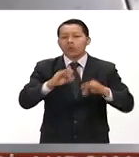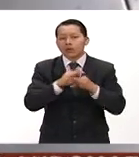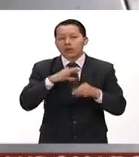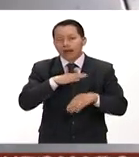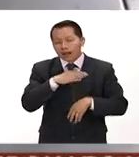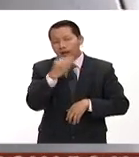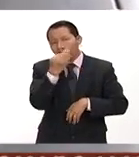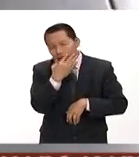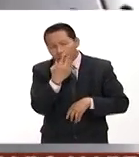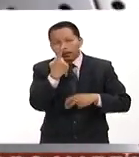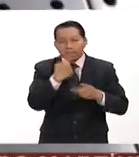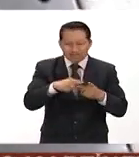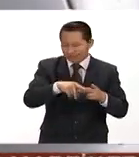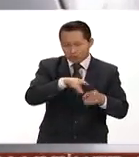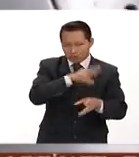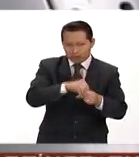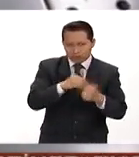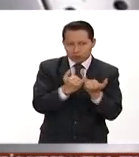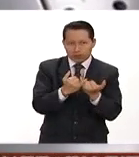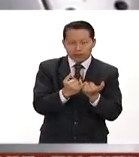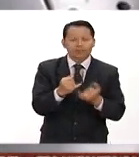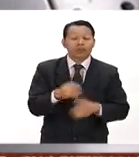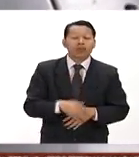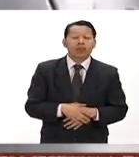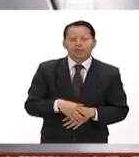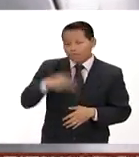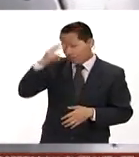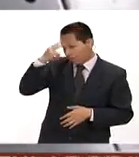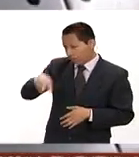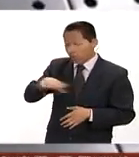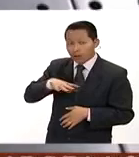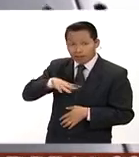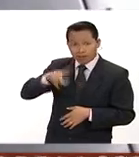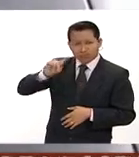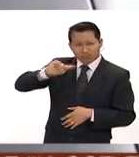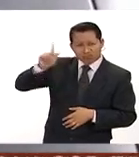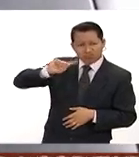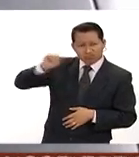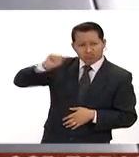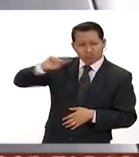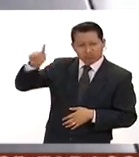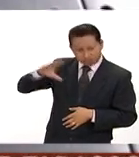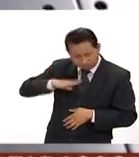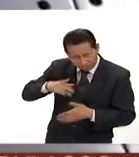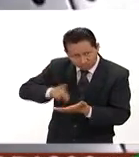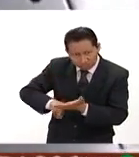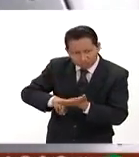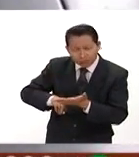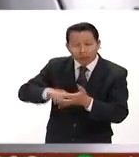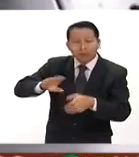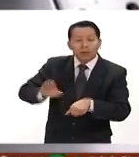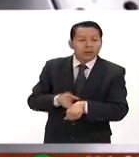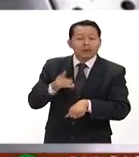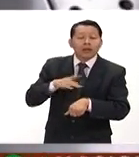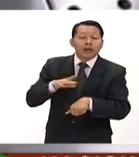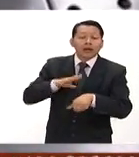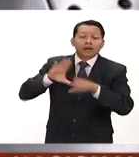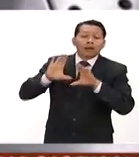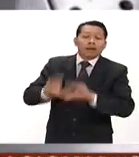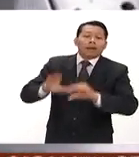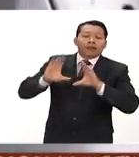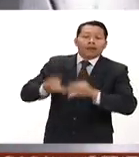genetistas México tiene especialistas de alto nivel es decir estamos teniendo o preparando